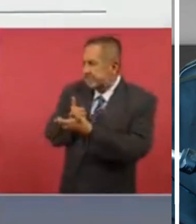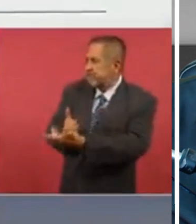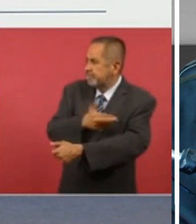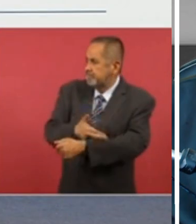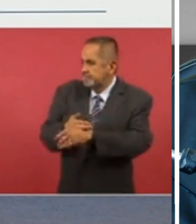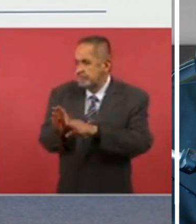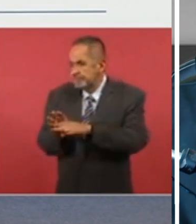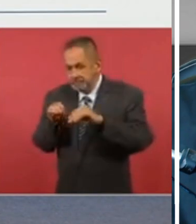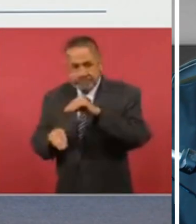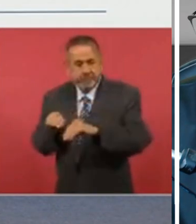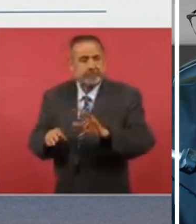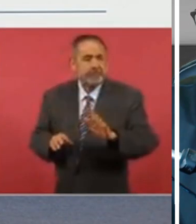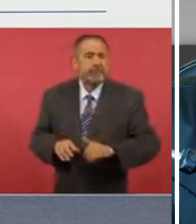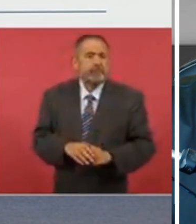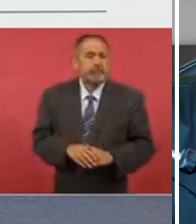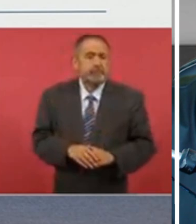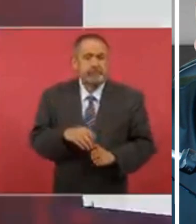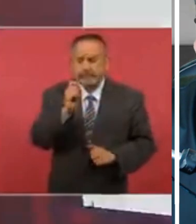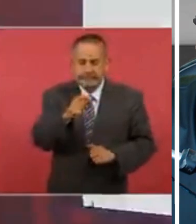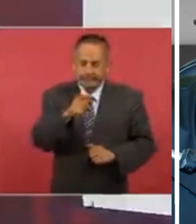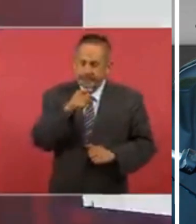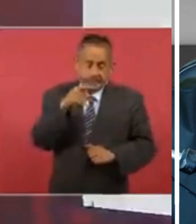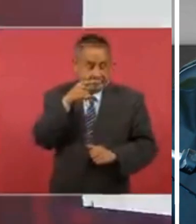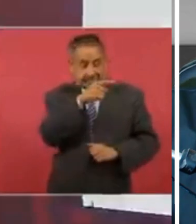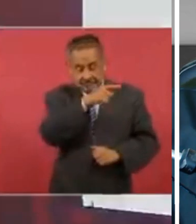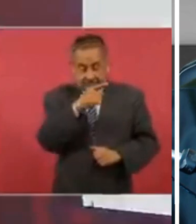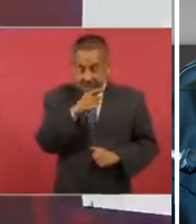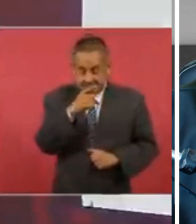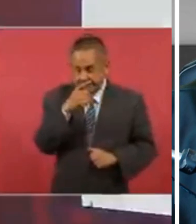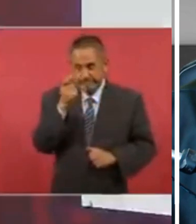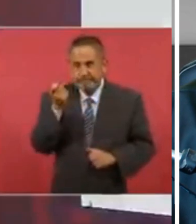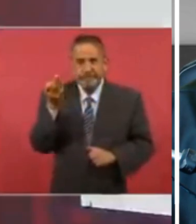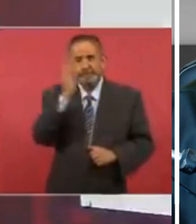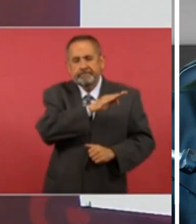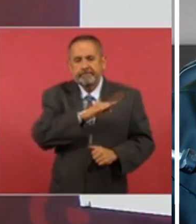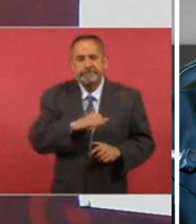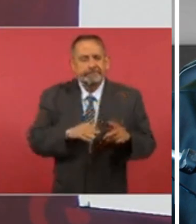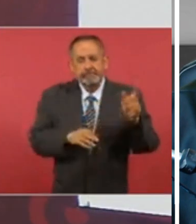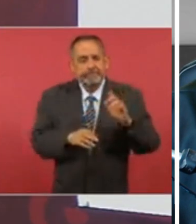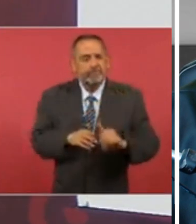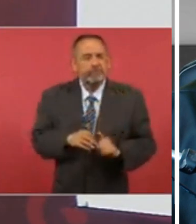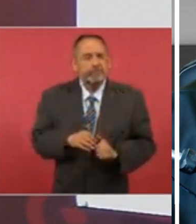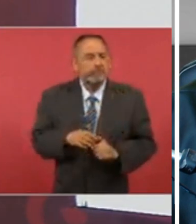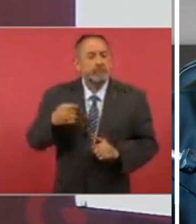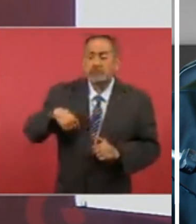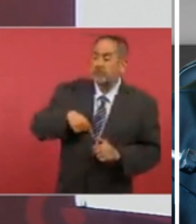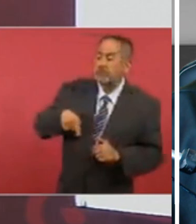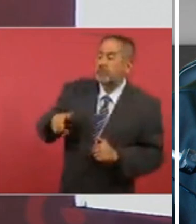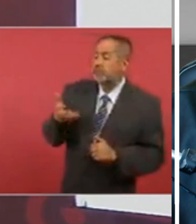de que es falso de que no estemos nosotros